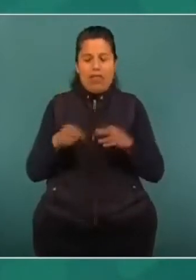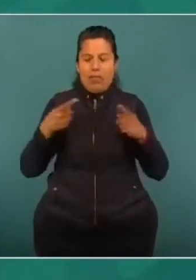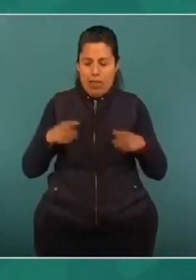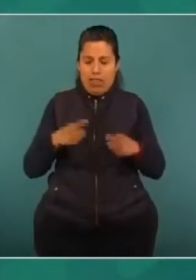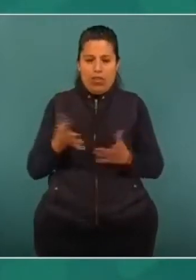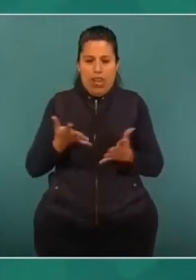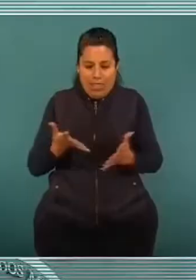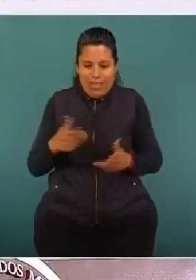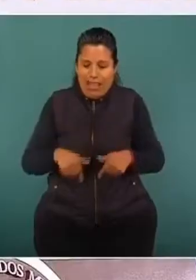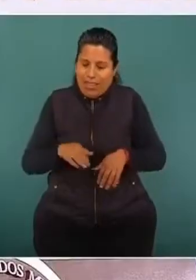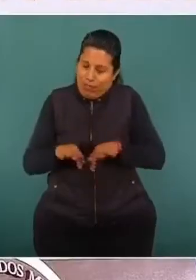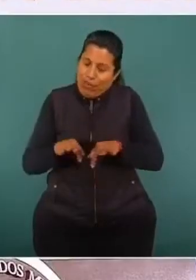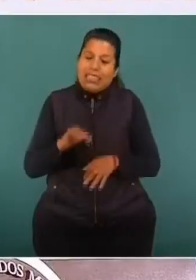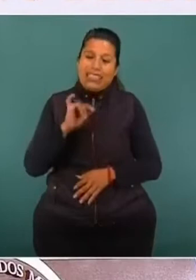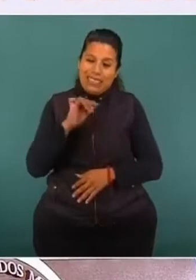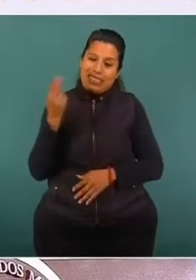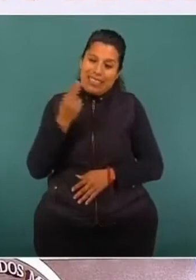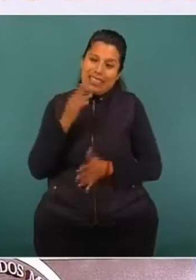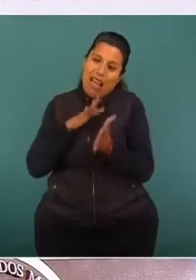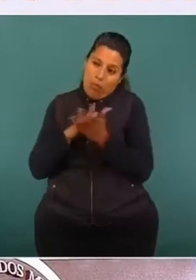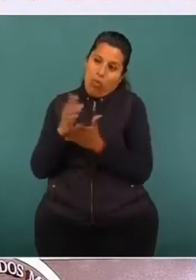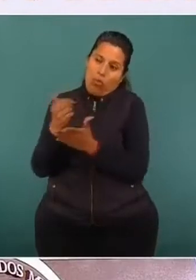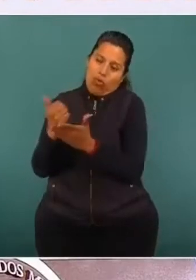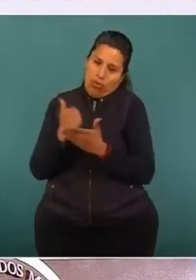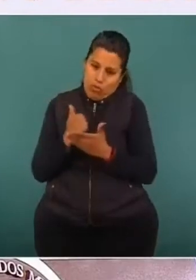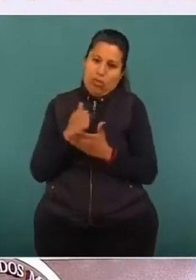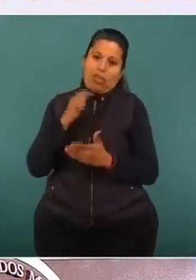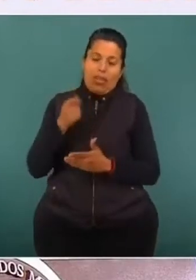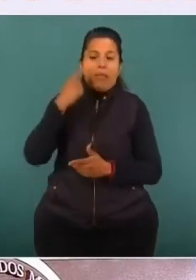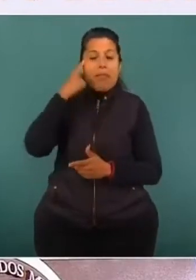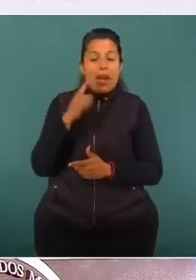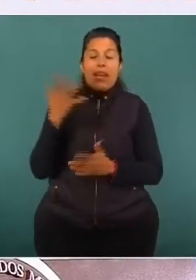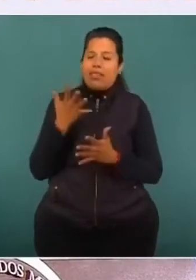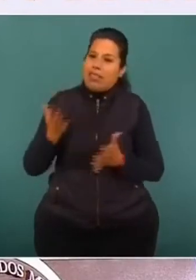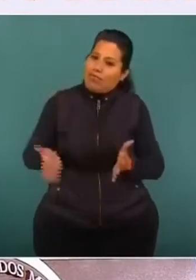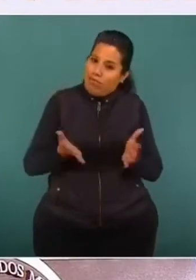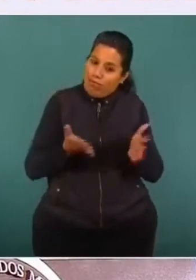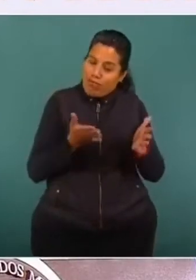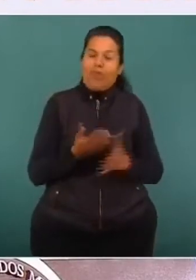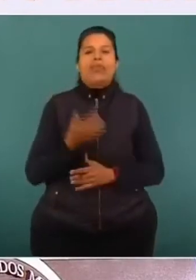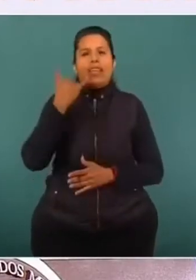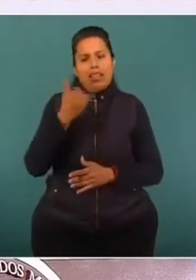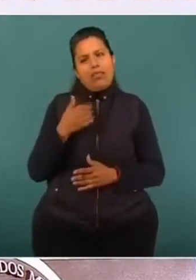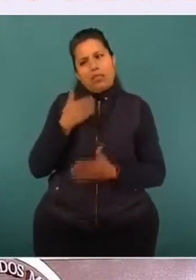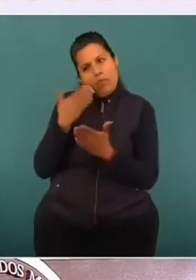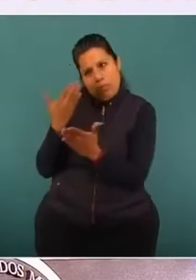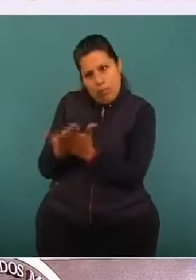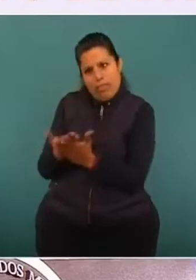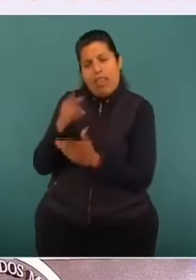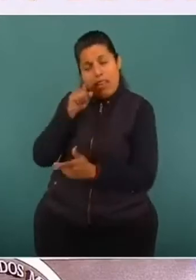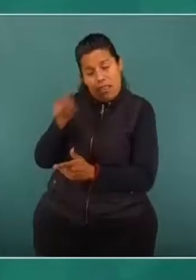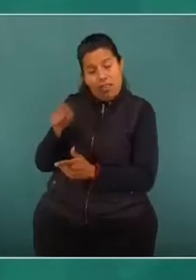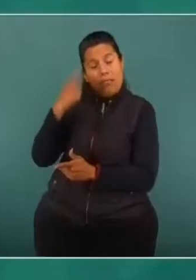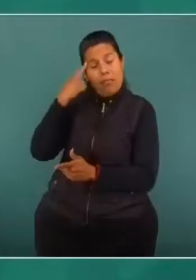pero requerimos de su apoyo en un acto en donde todos ganen. Le proponemos respetuosamente a su gobierno